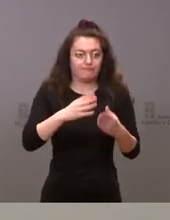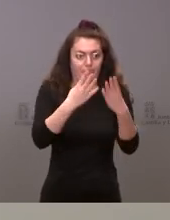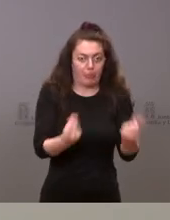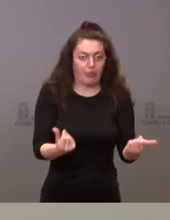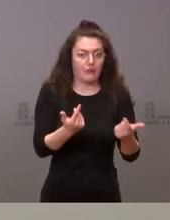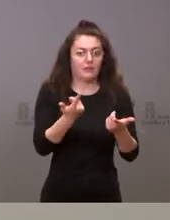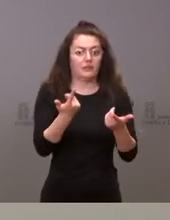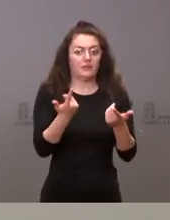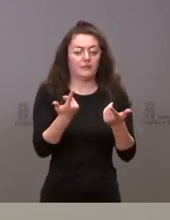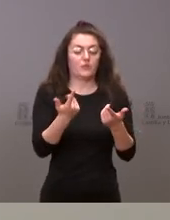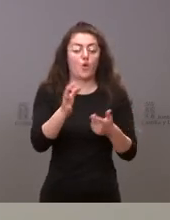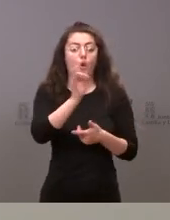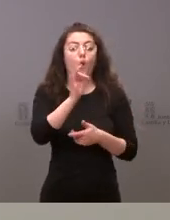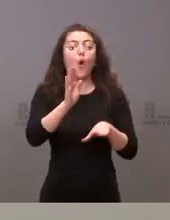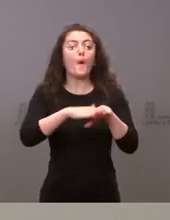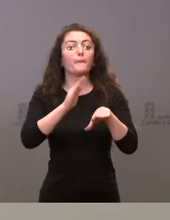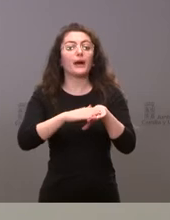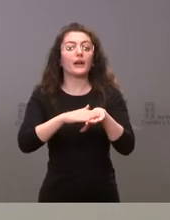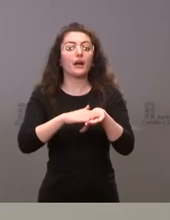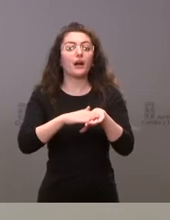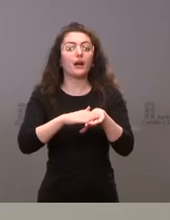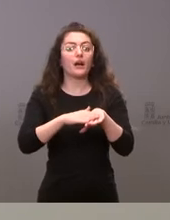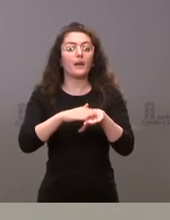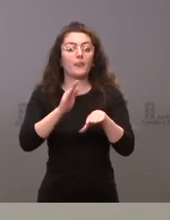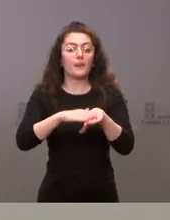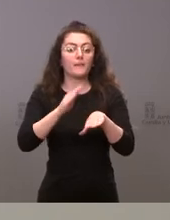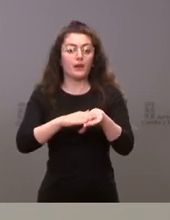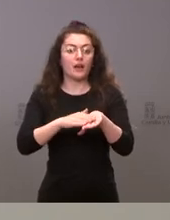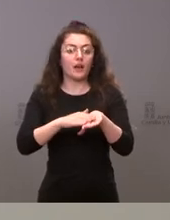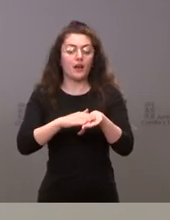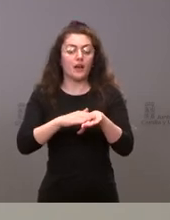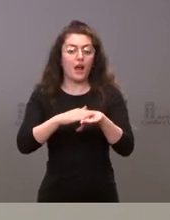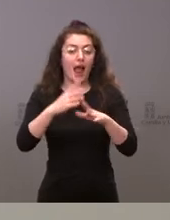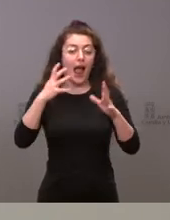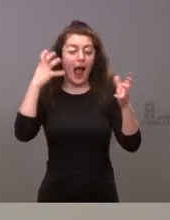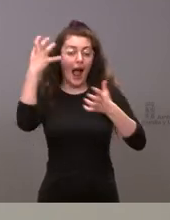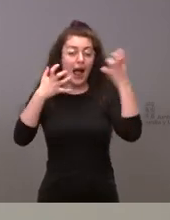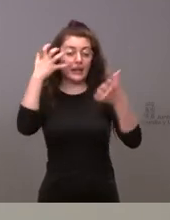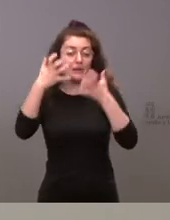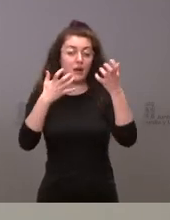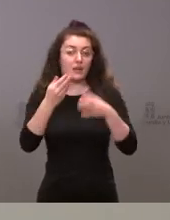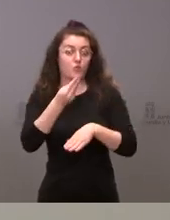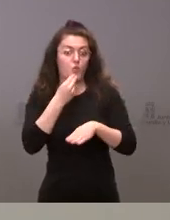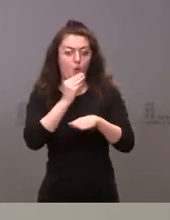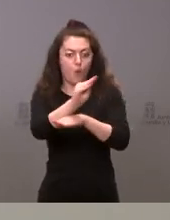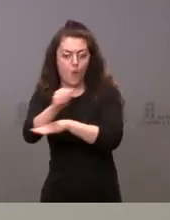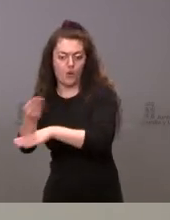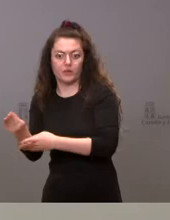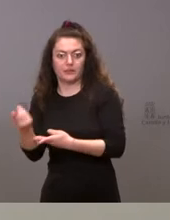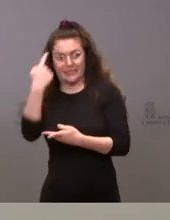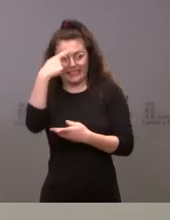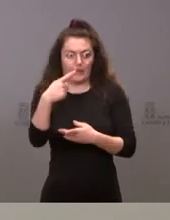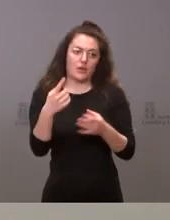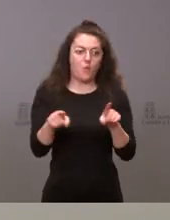de algunos alimentos que se usan diariamente en sus explotaciones y por tanto se están poniendo en riesgo algunas actividades productivas